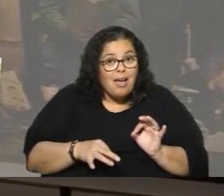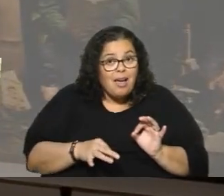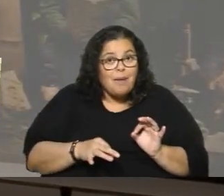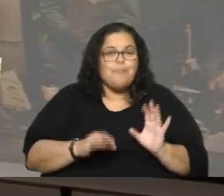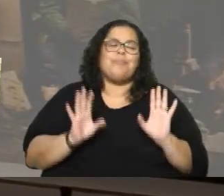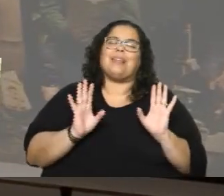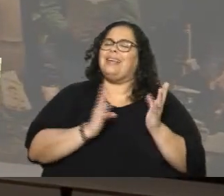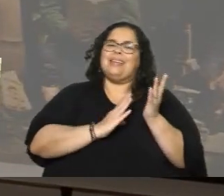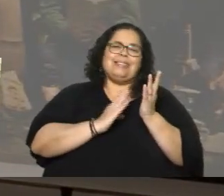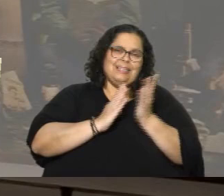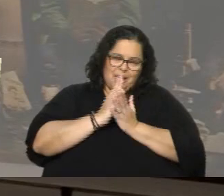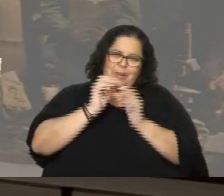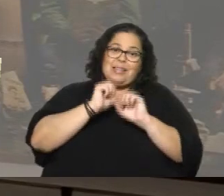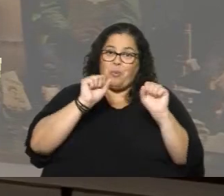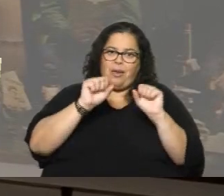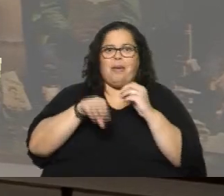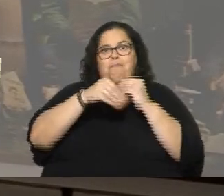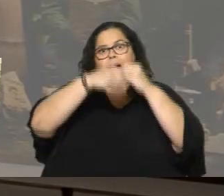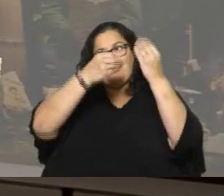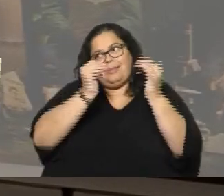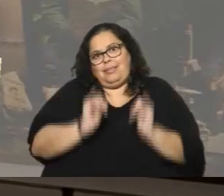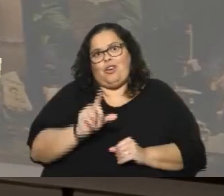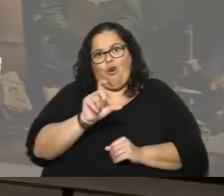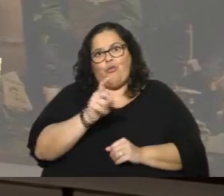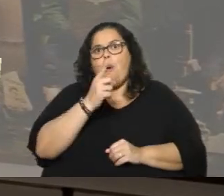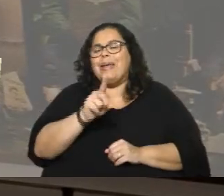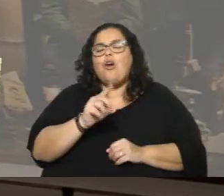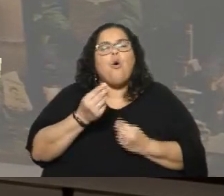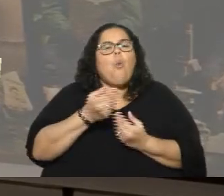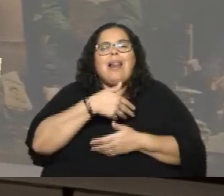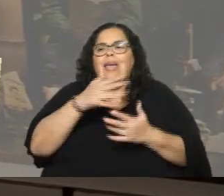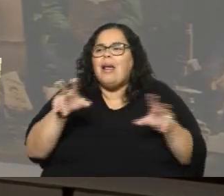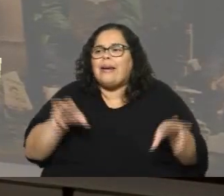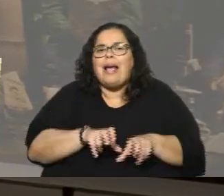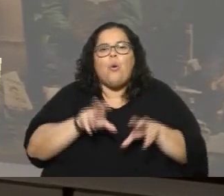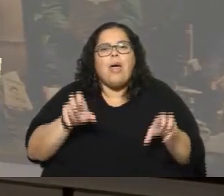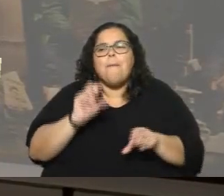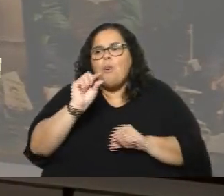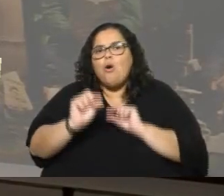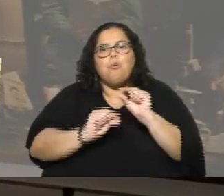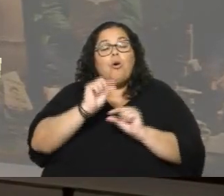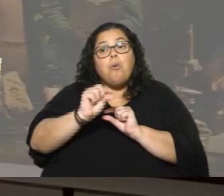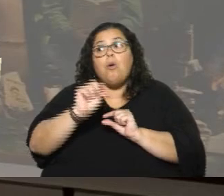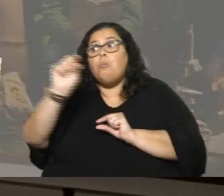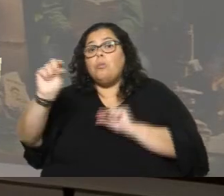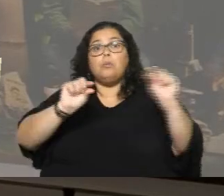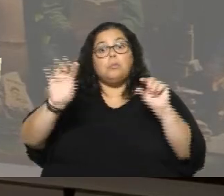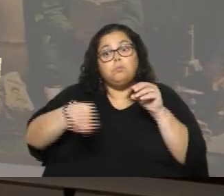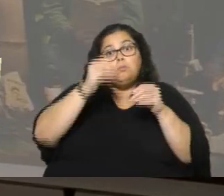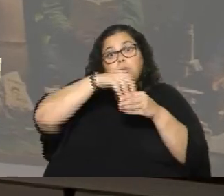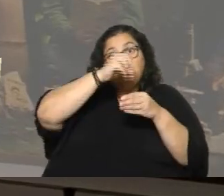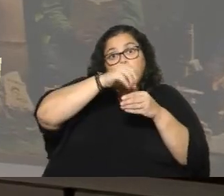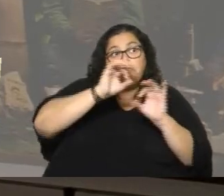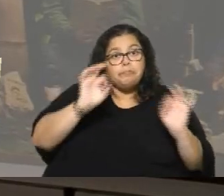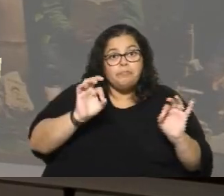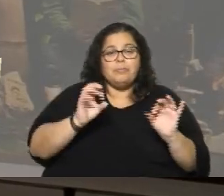A ver, siempre se puede hacer más, pero todo sirve, todo ayuda, y en la medida que somos exitosos en conseguir